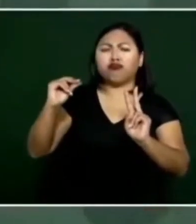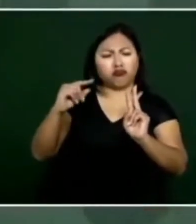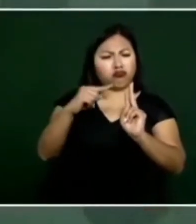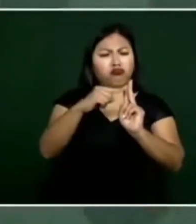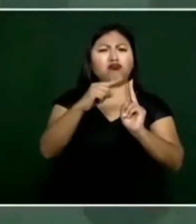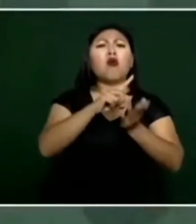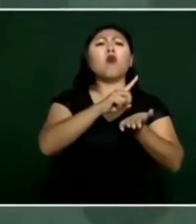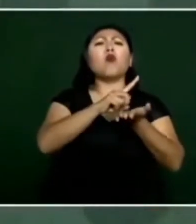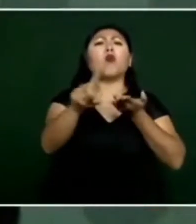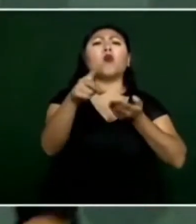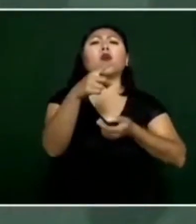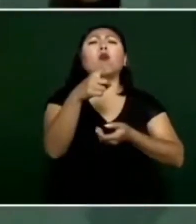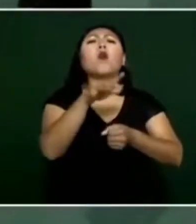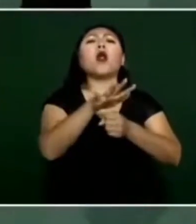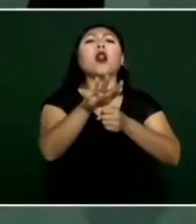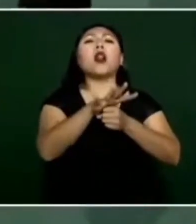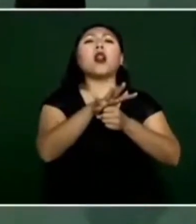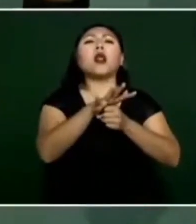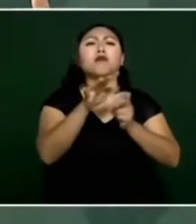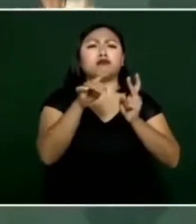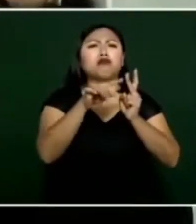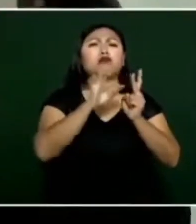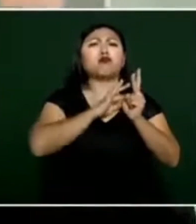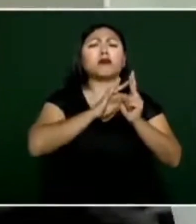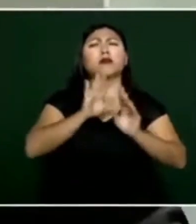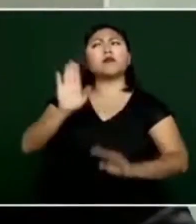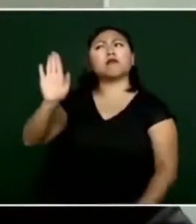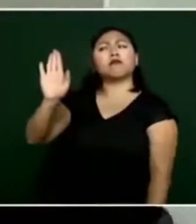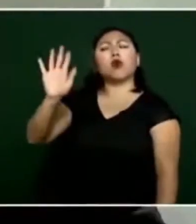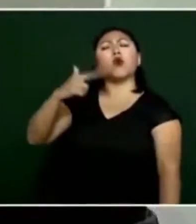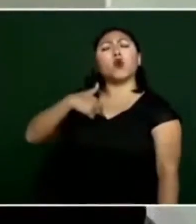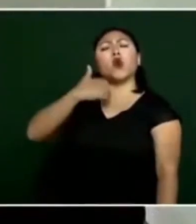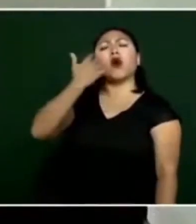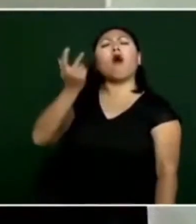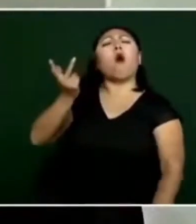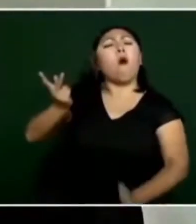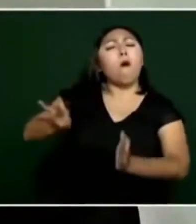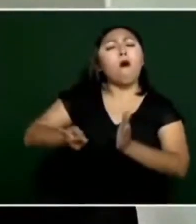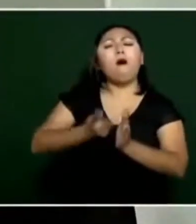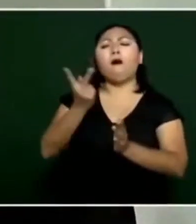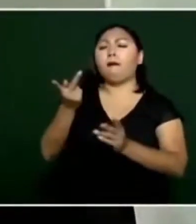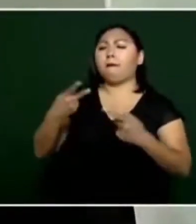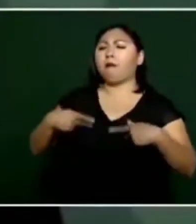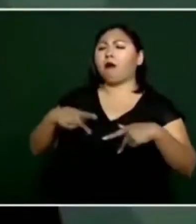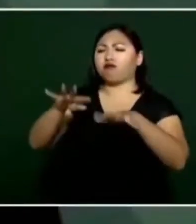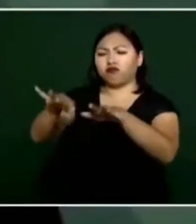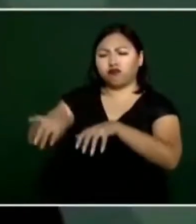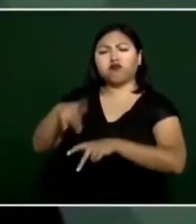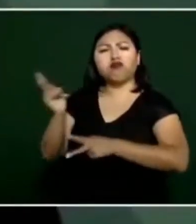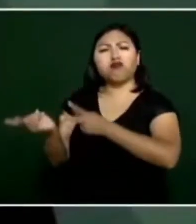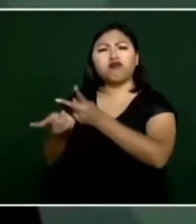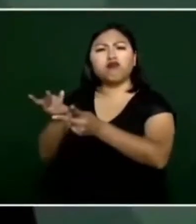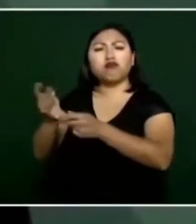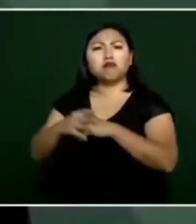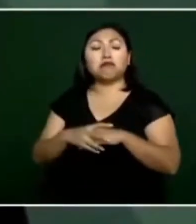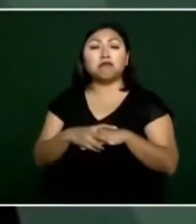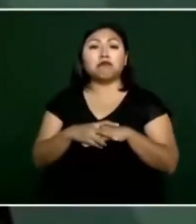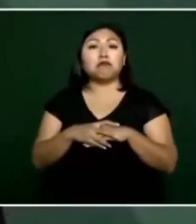y hay varios partidos hay unos que